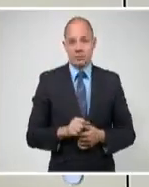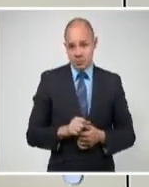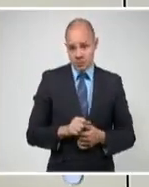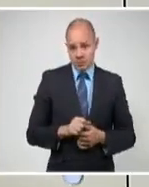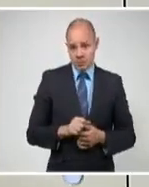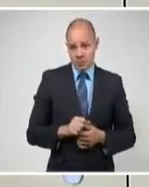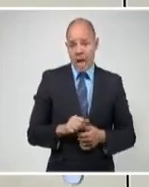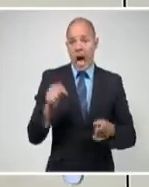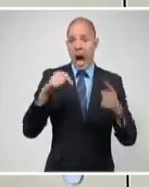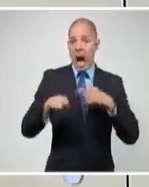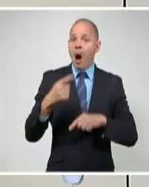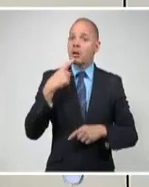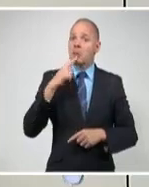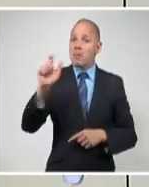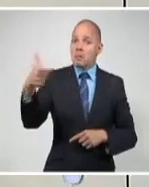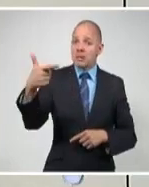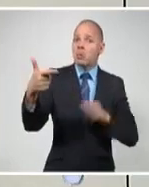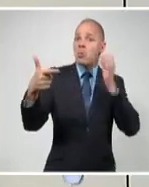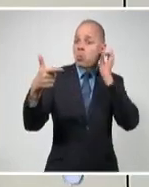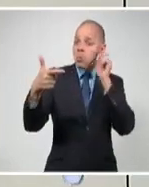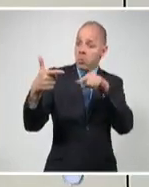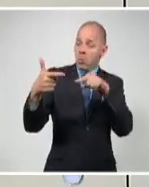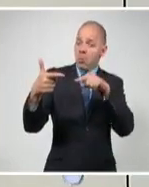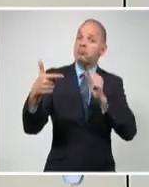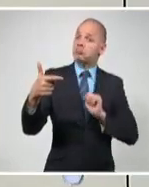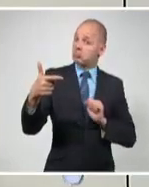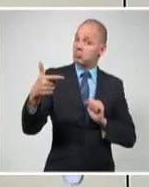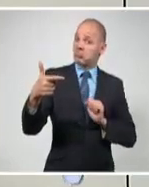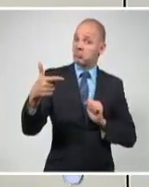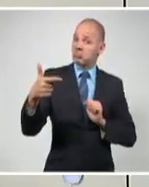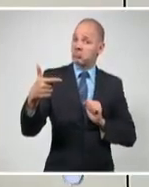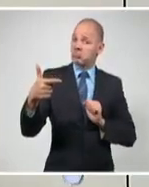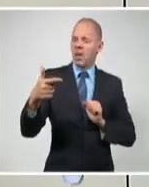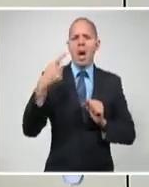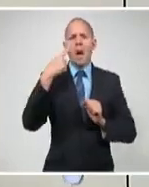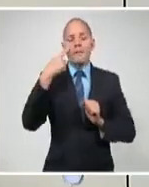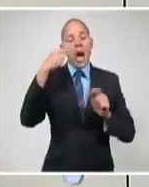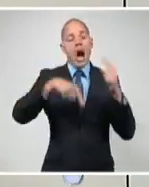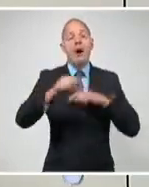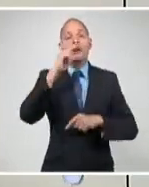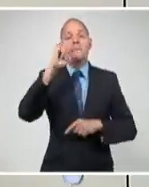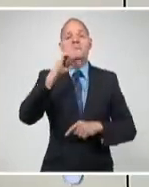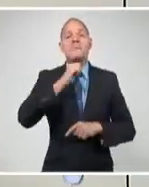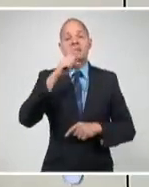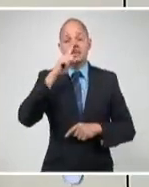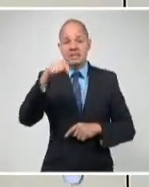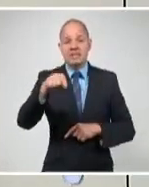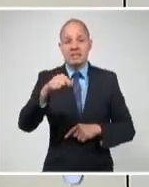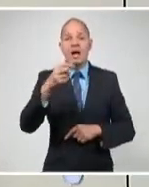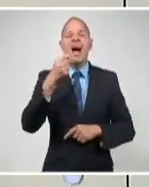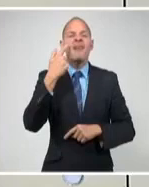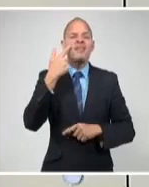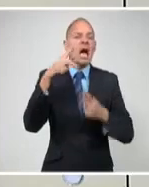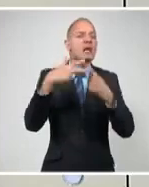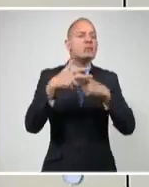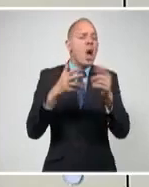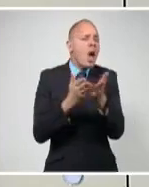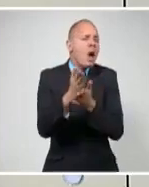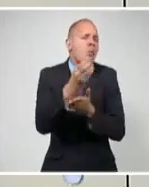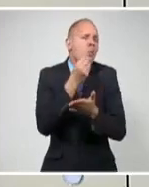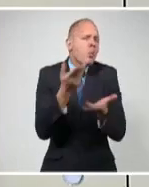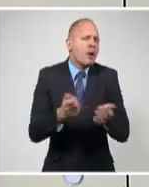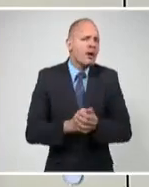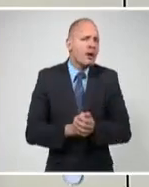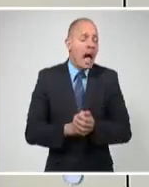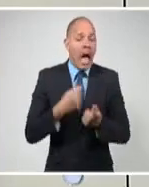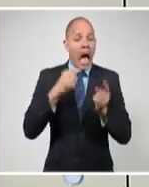del buen sentido y la lógica más elemental. Uno sabe que la cosa está mala cuando entre las primeras órdenes que firmará será